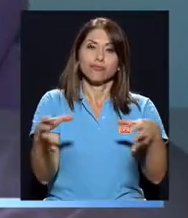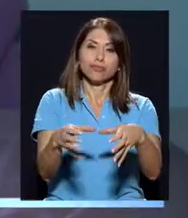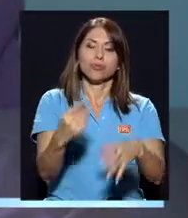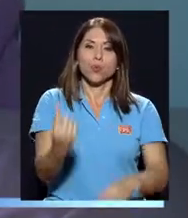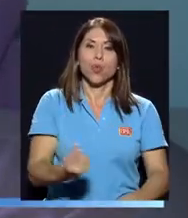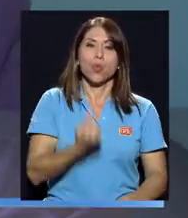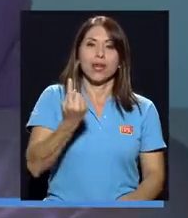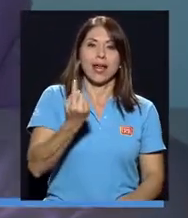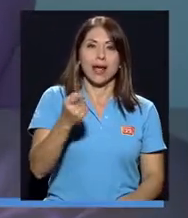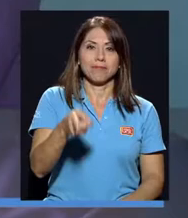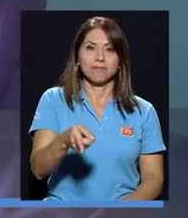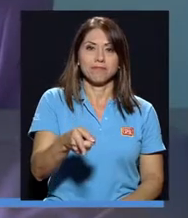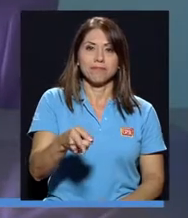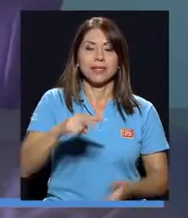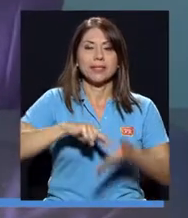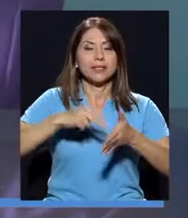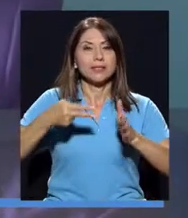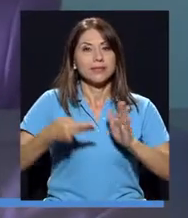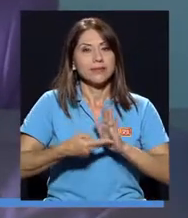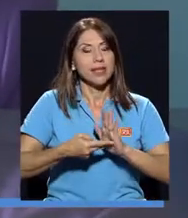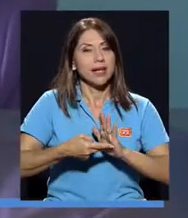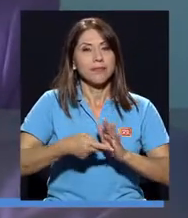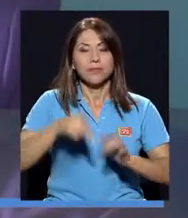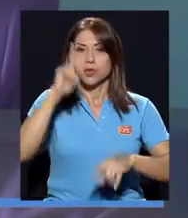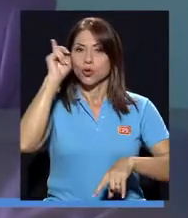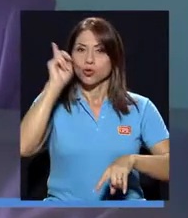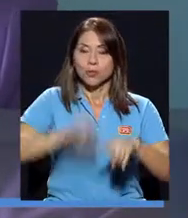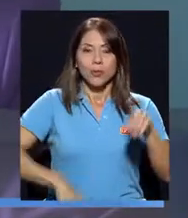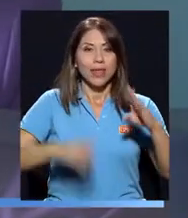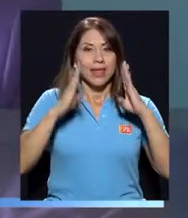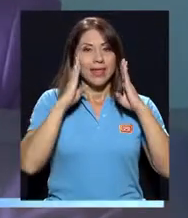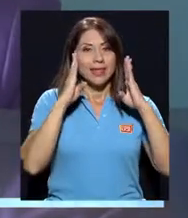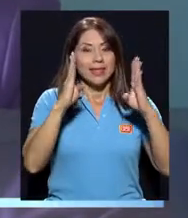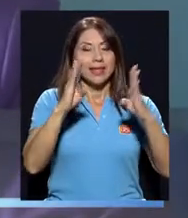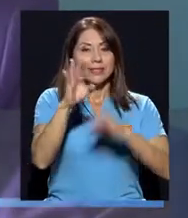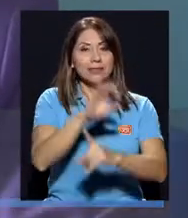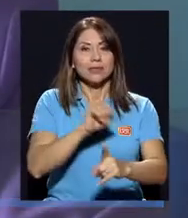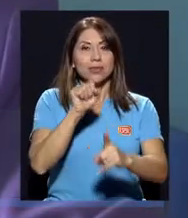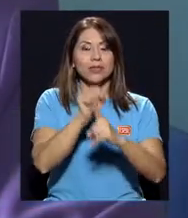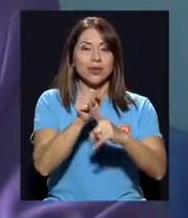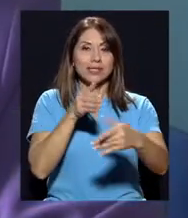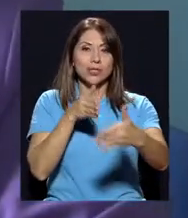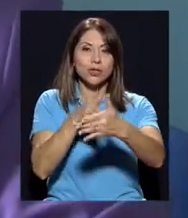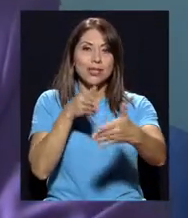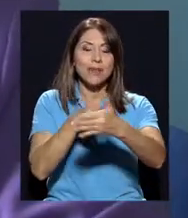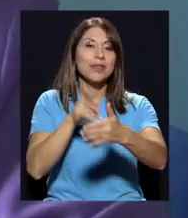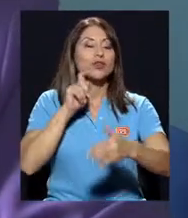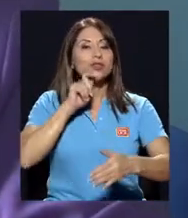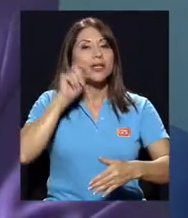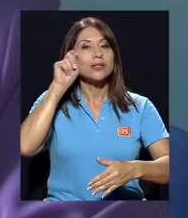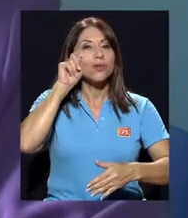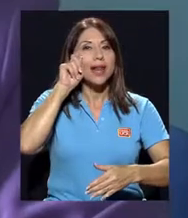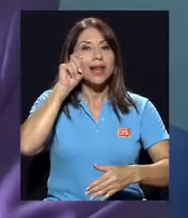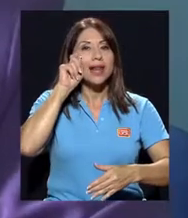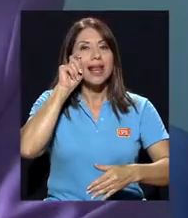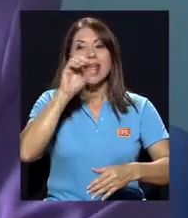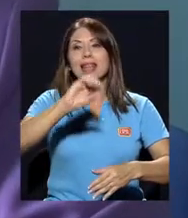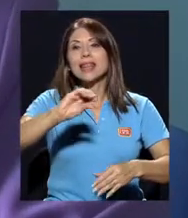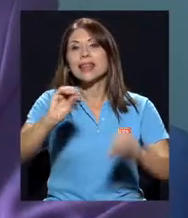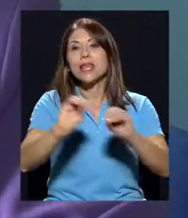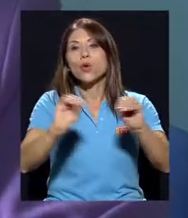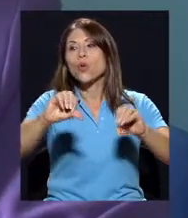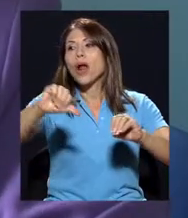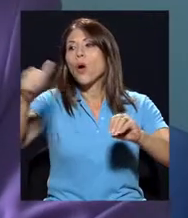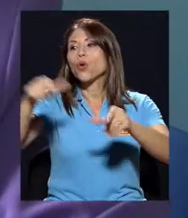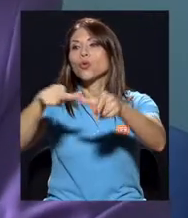decir es que no se puede atender situaciones de hostigamiento sexual en ninguna otra instancia